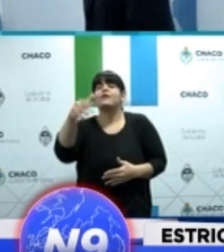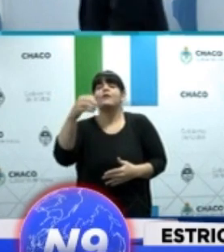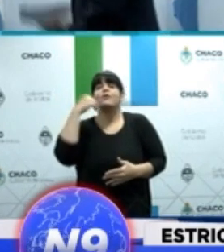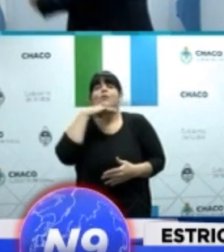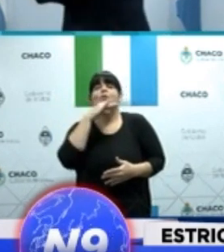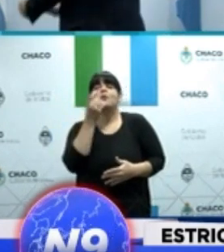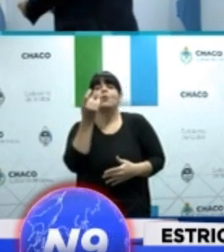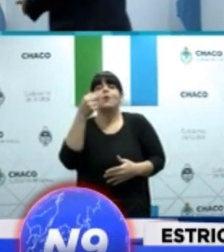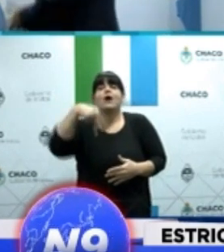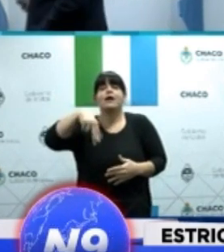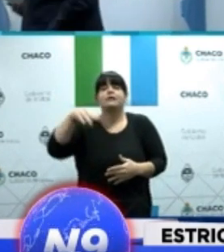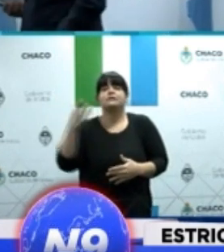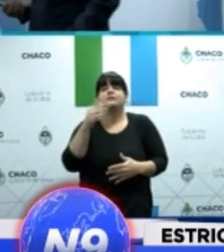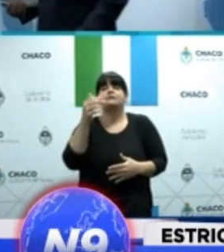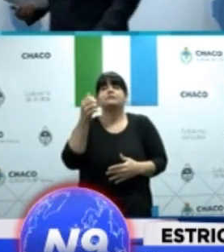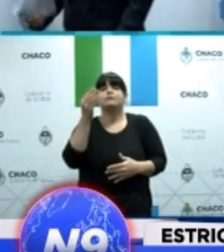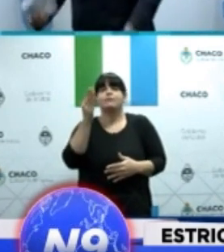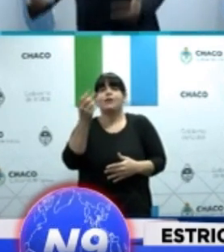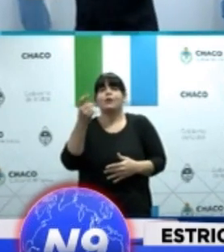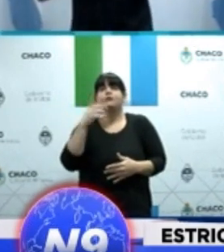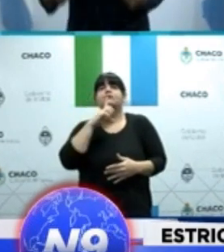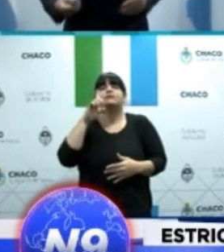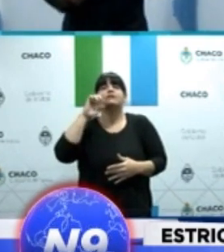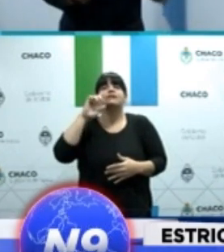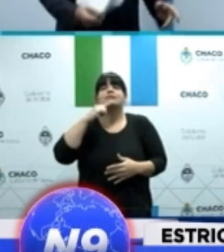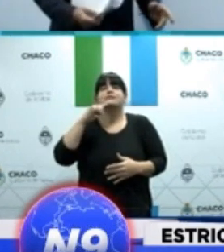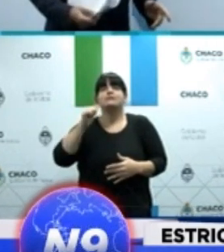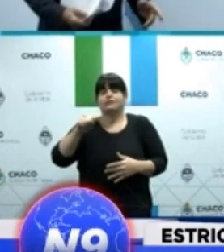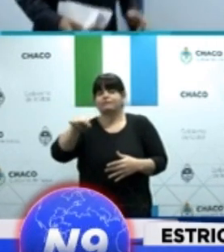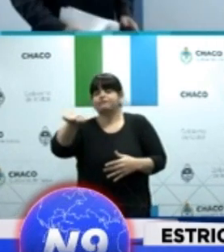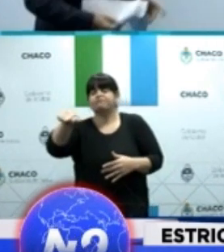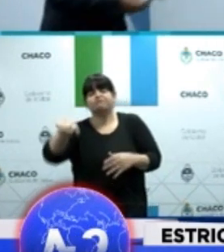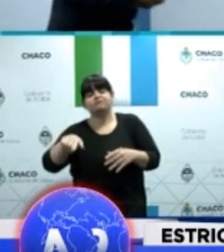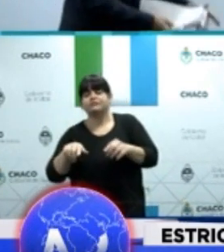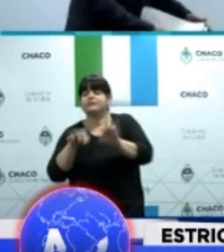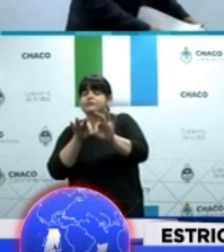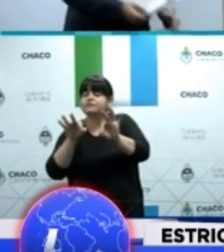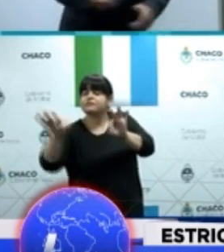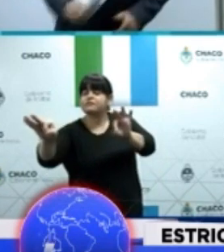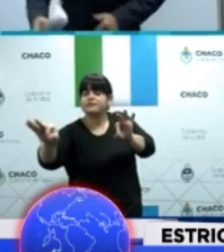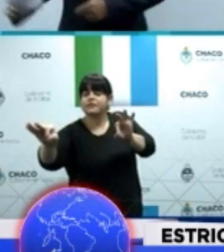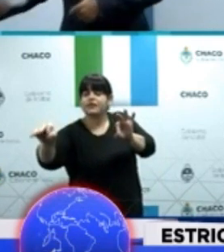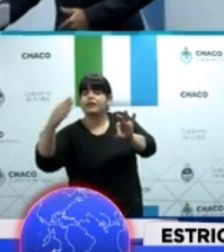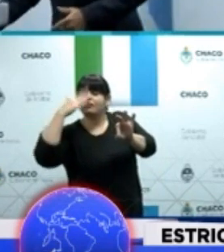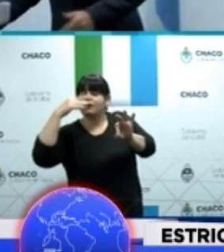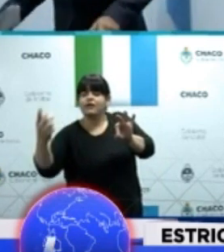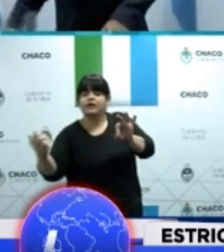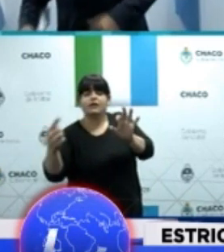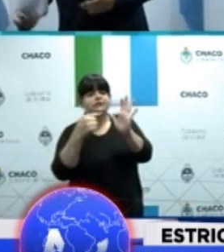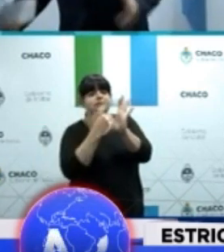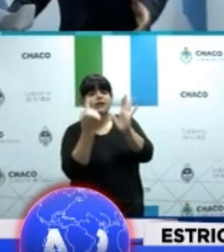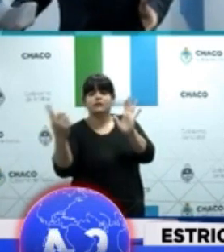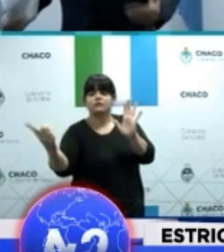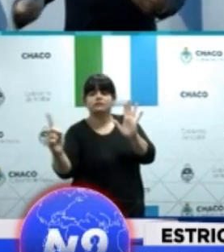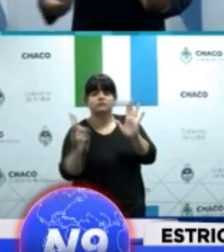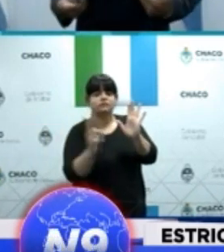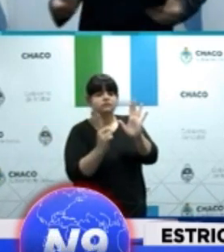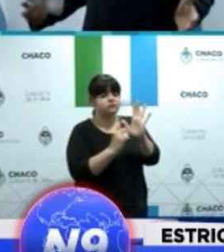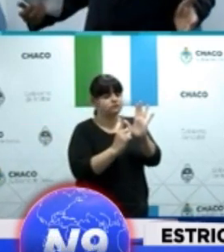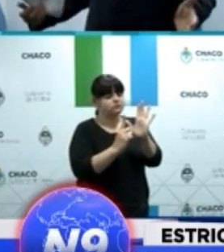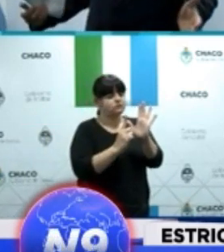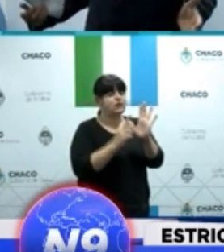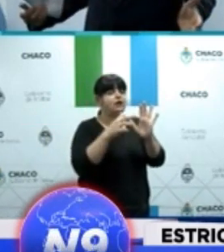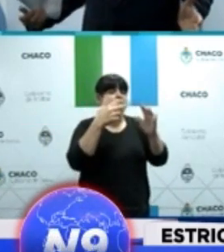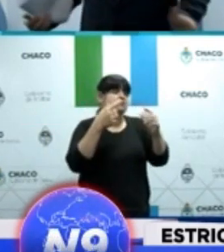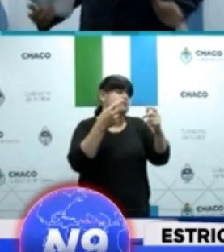virus y lo llevo al Juan Bautista Alverde. Y puedo infectar a mi mamá, a mi papá si soy el hijo, a mi abuelo y